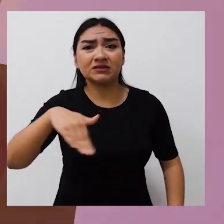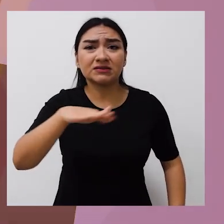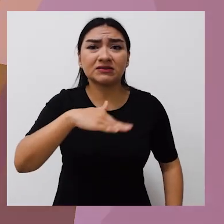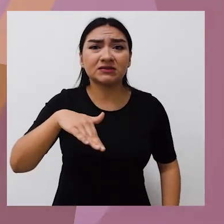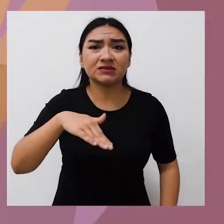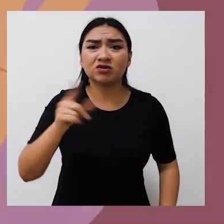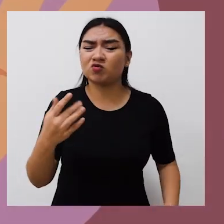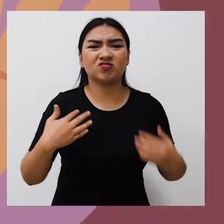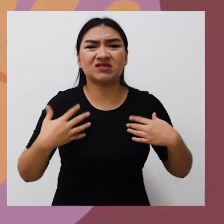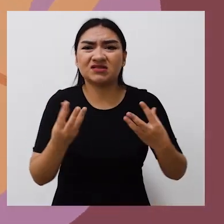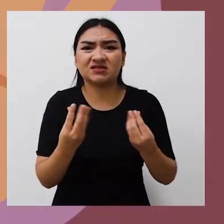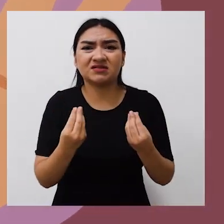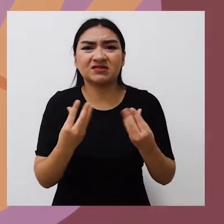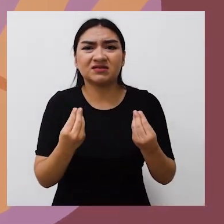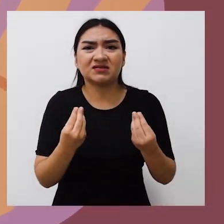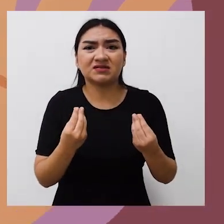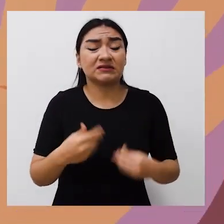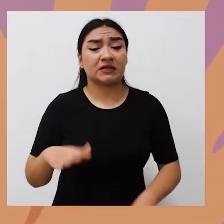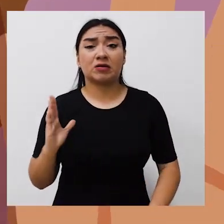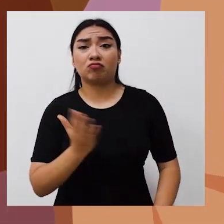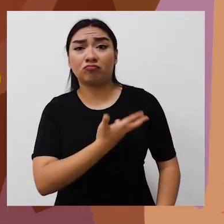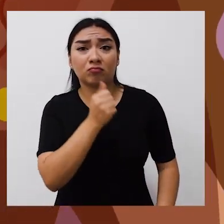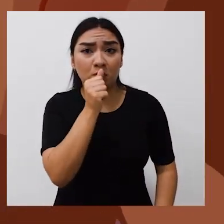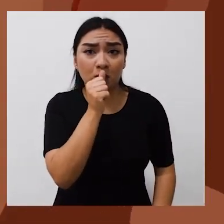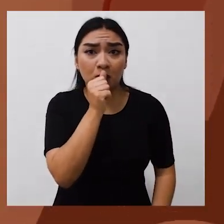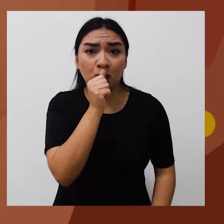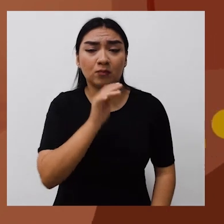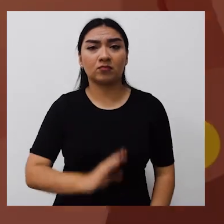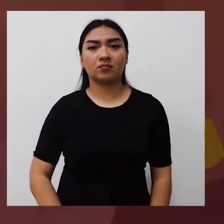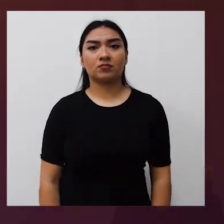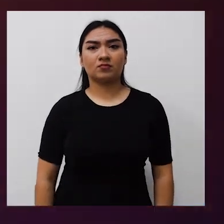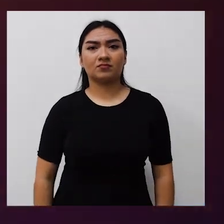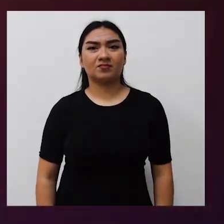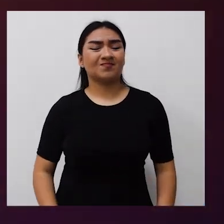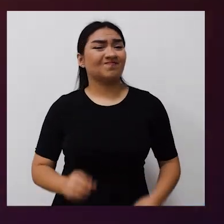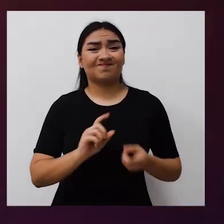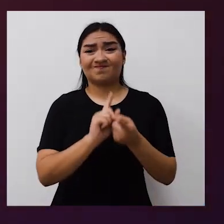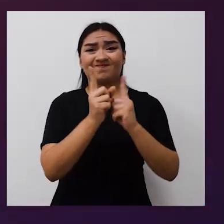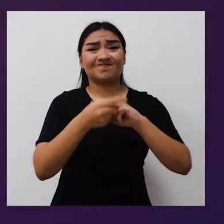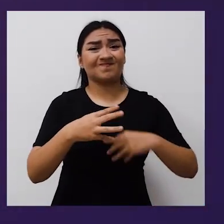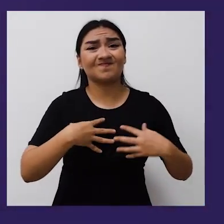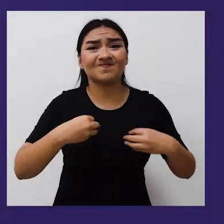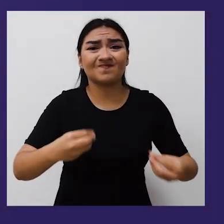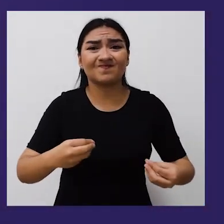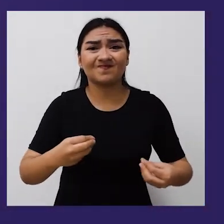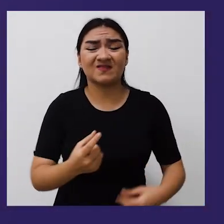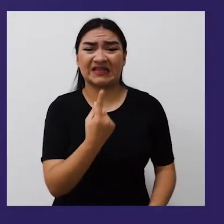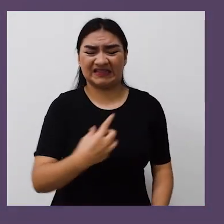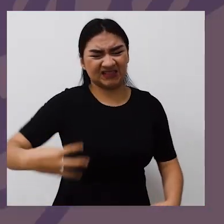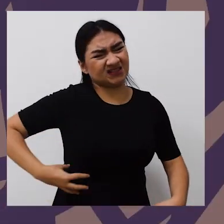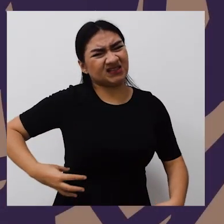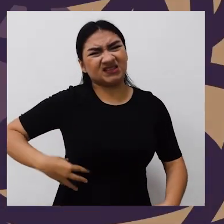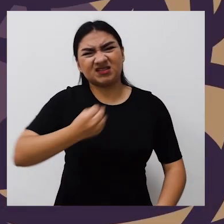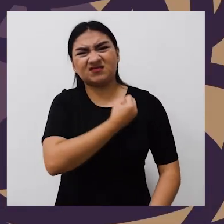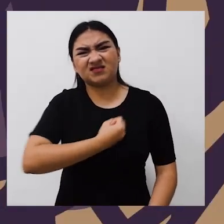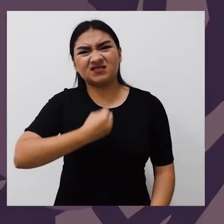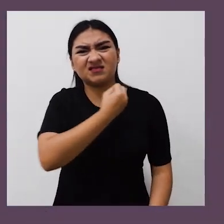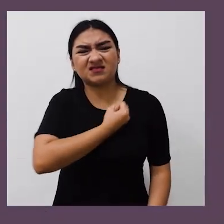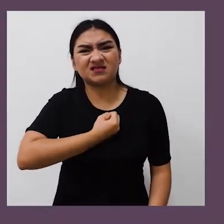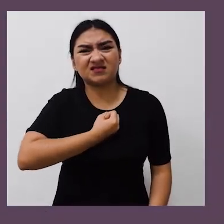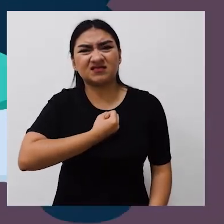solos, que no tenía nada de que temer y que este era nuestro secreto. La vida me cambió. Esta persona me hizo mucho daño.